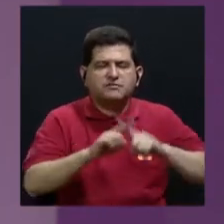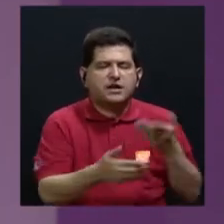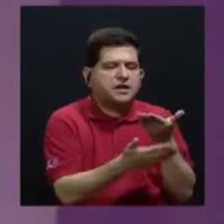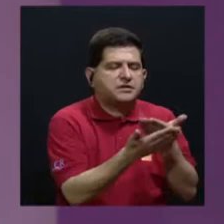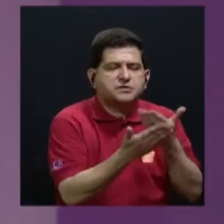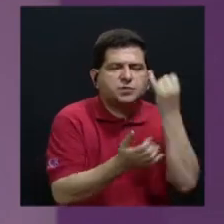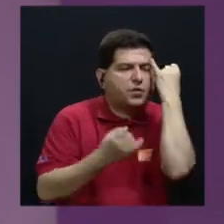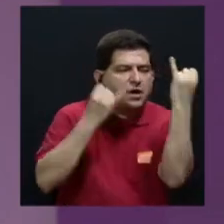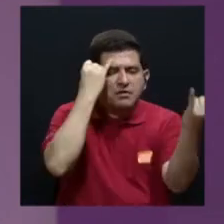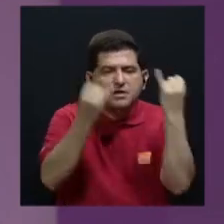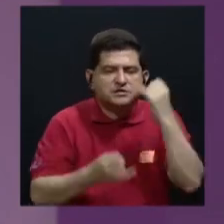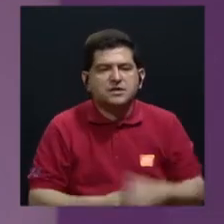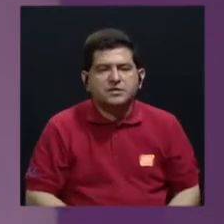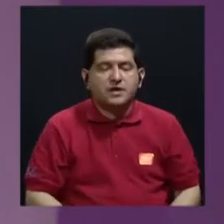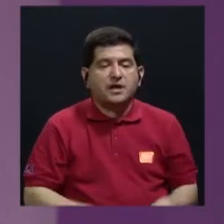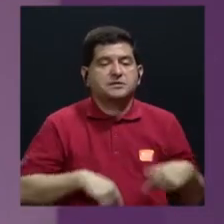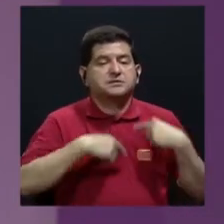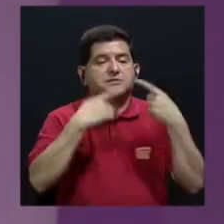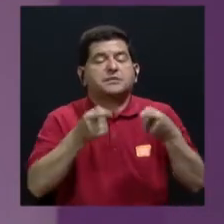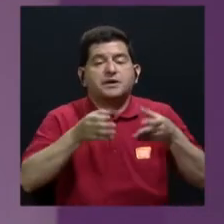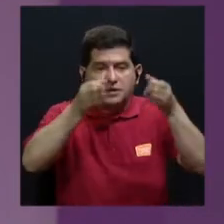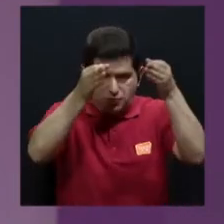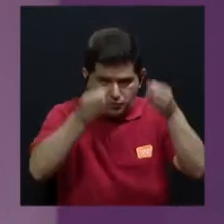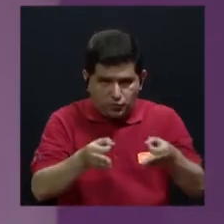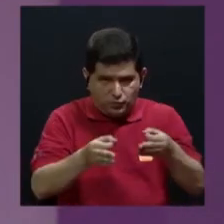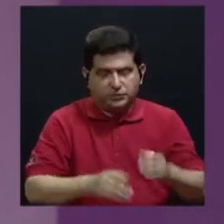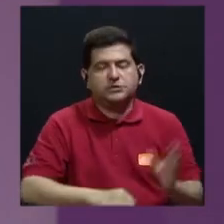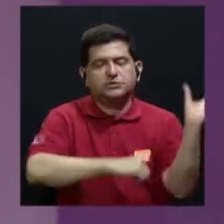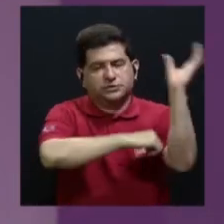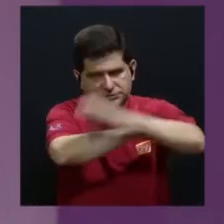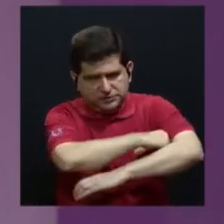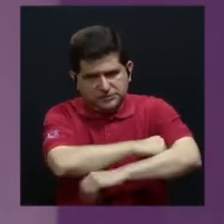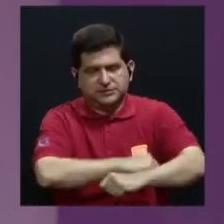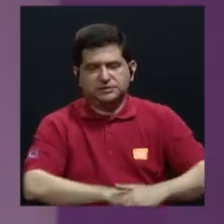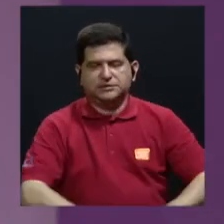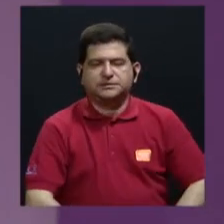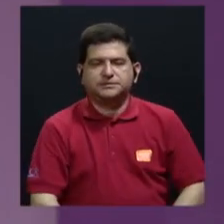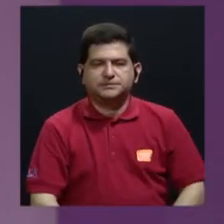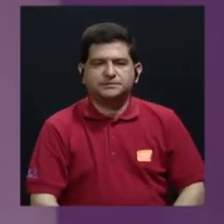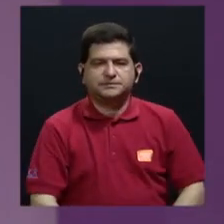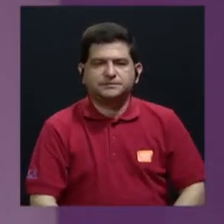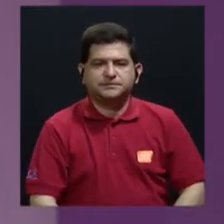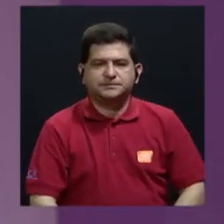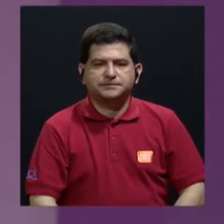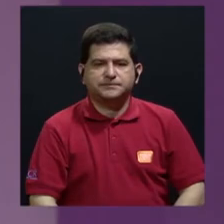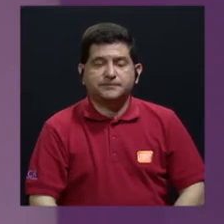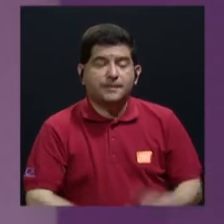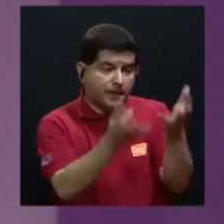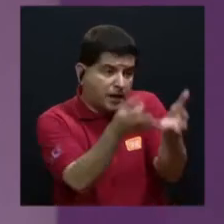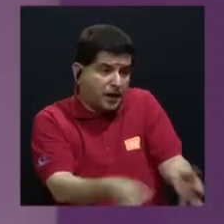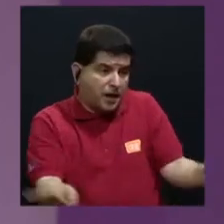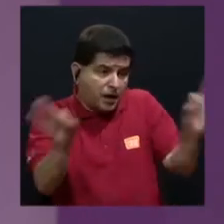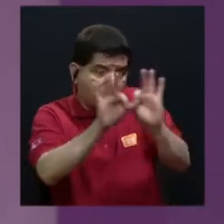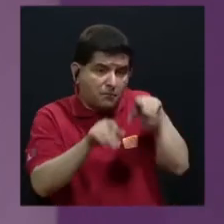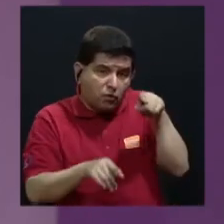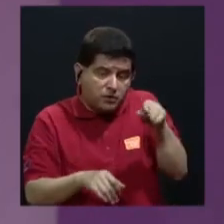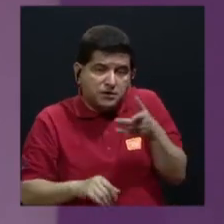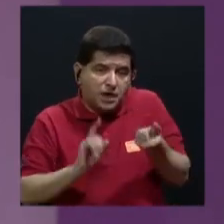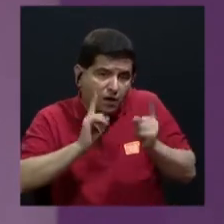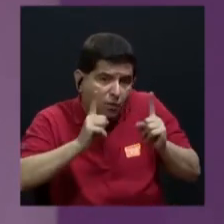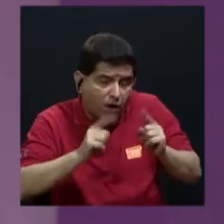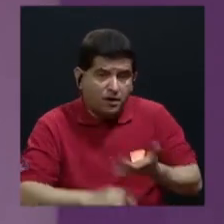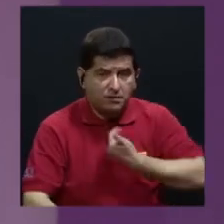pruebas, del juicio propiamente para culminar en sentencia. La importancia que tiene esto es